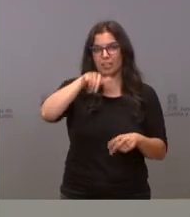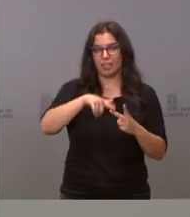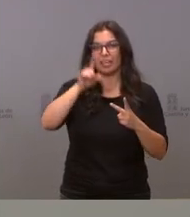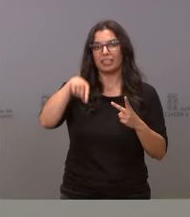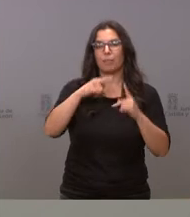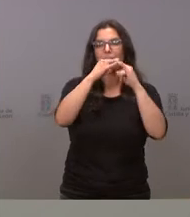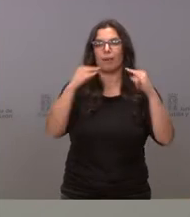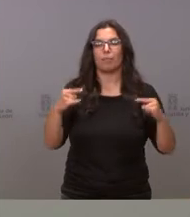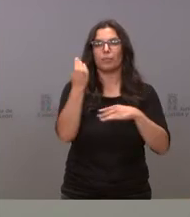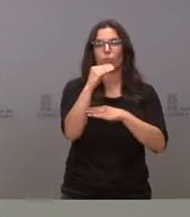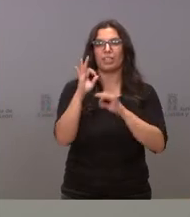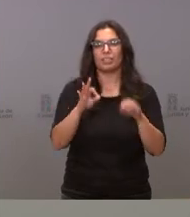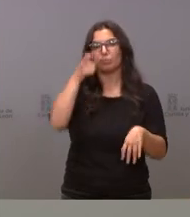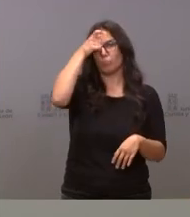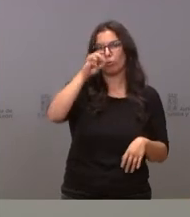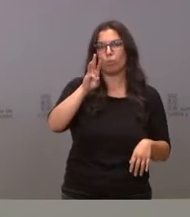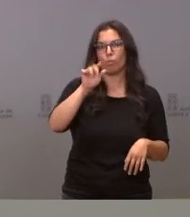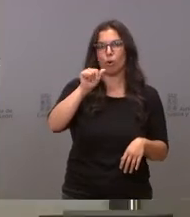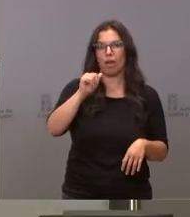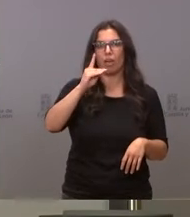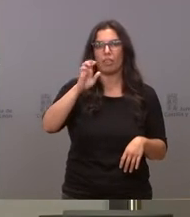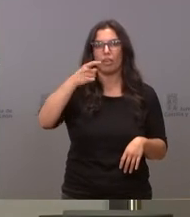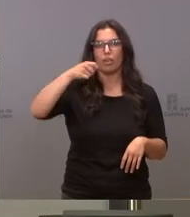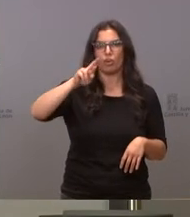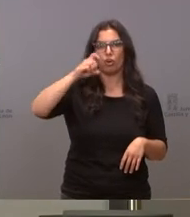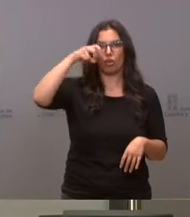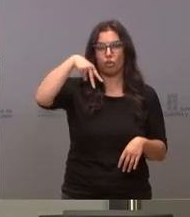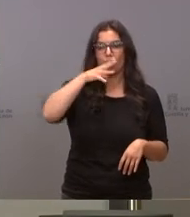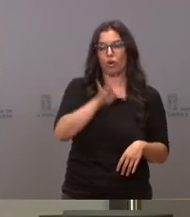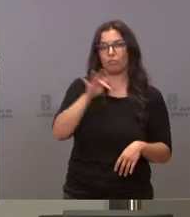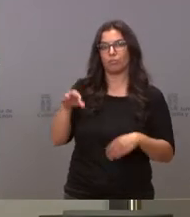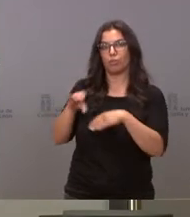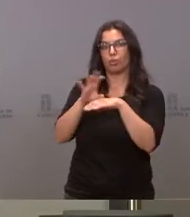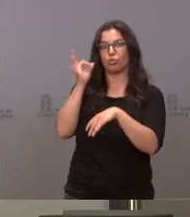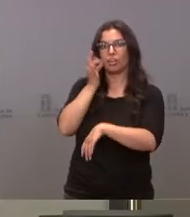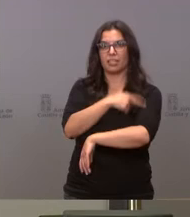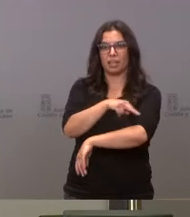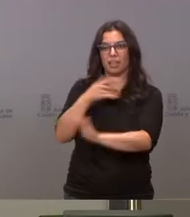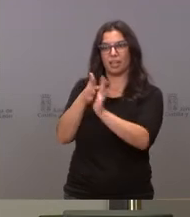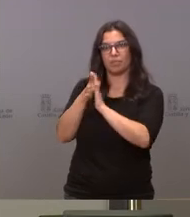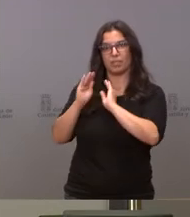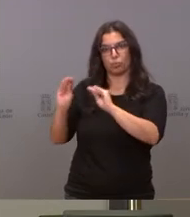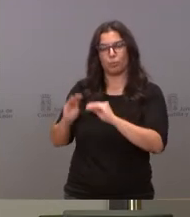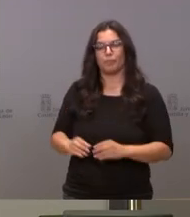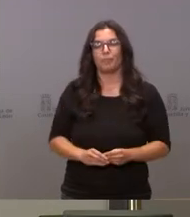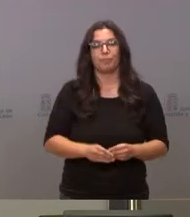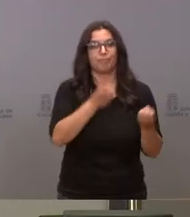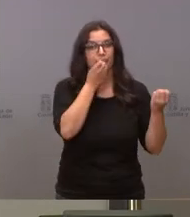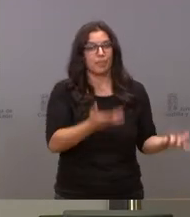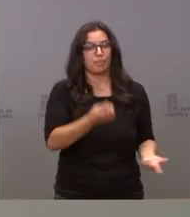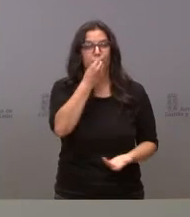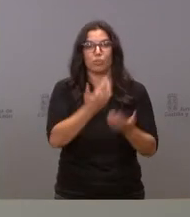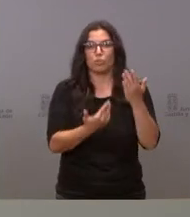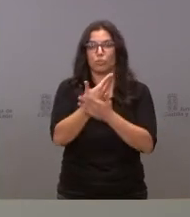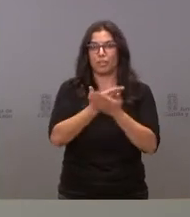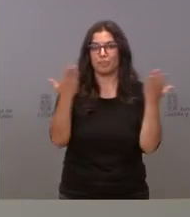de Pola de Gordón. Doy paso a la consejera Sanidad que va a dar cuenta de sus acuerdos. Muy bien, buenos días